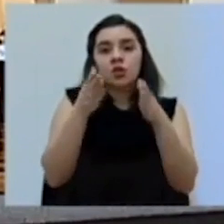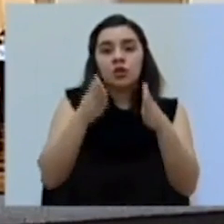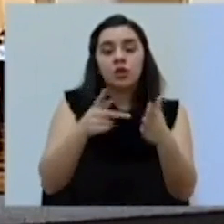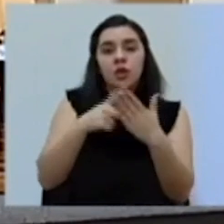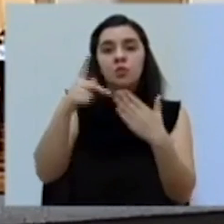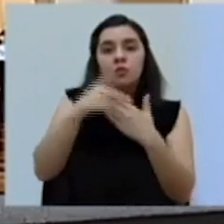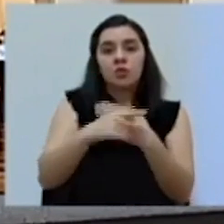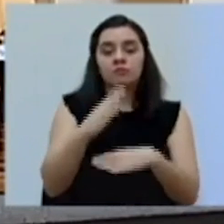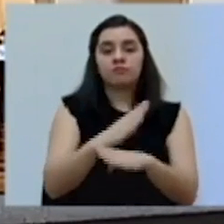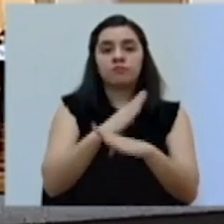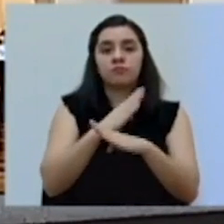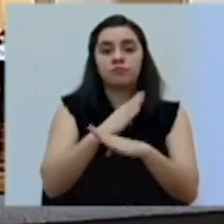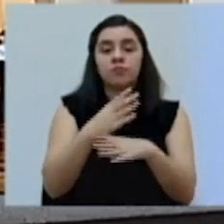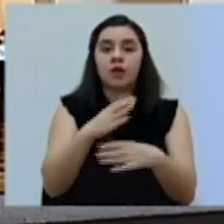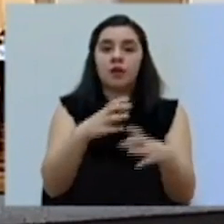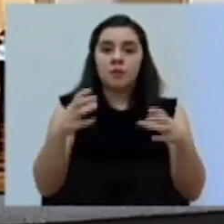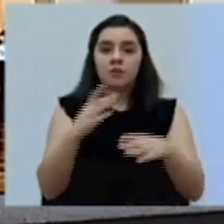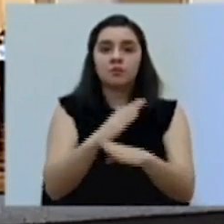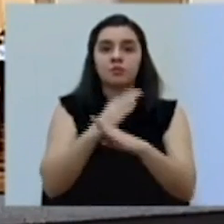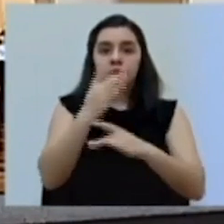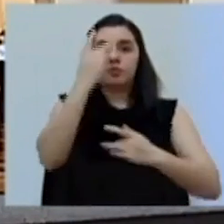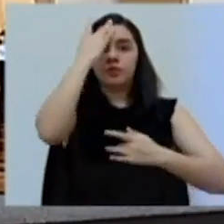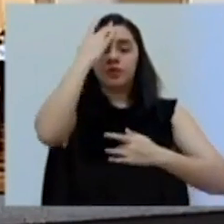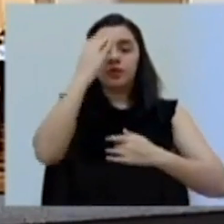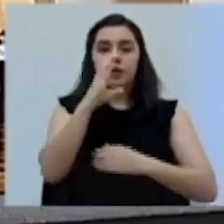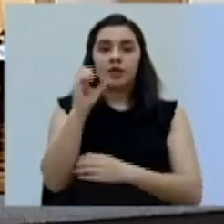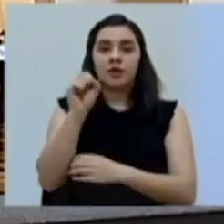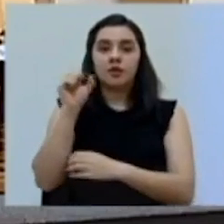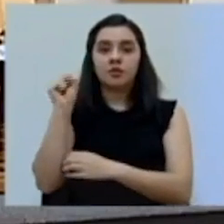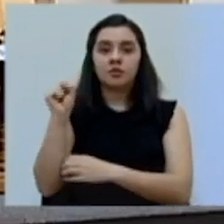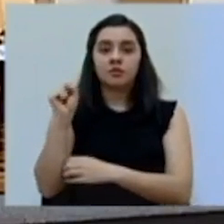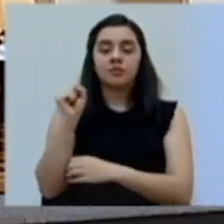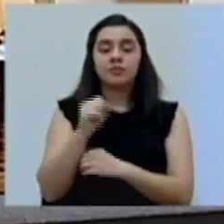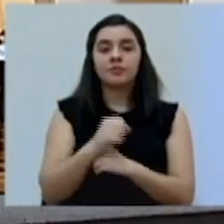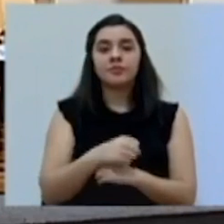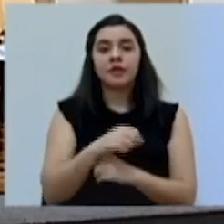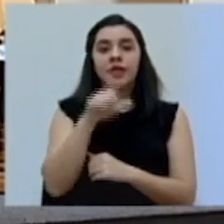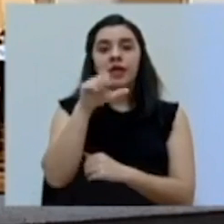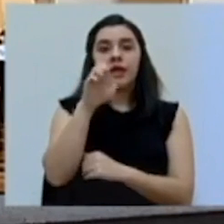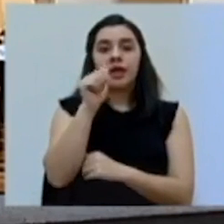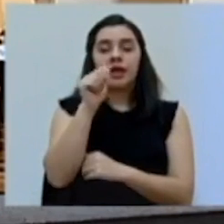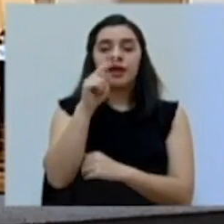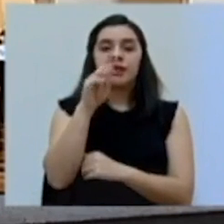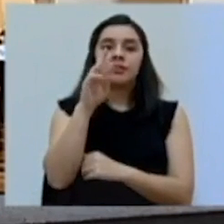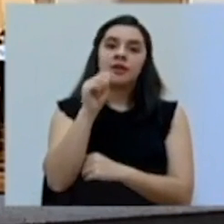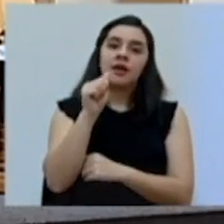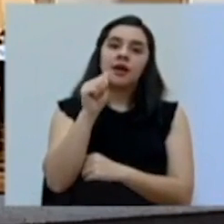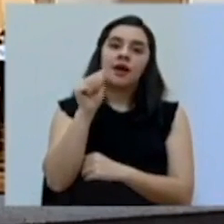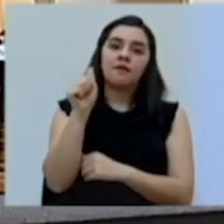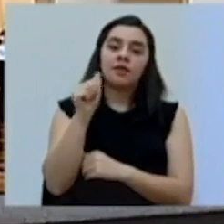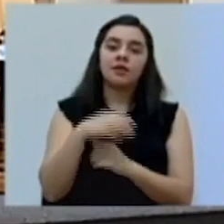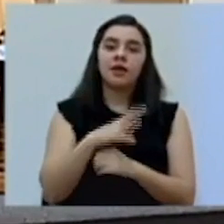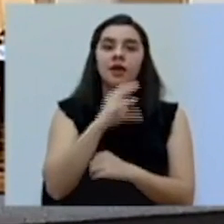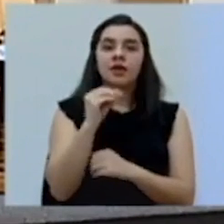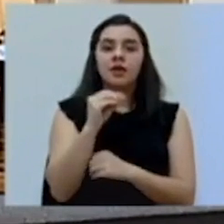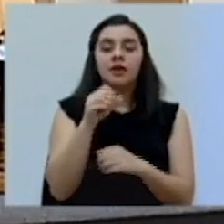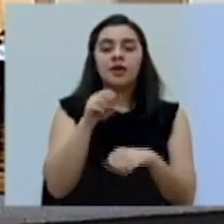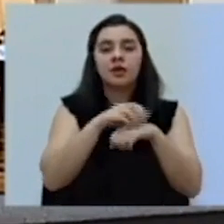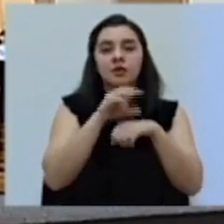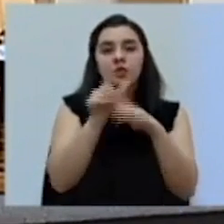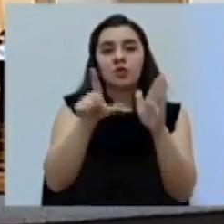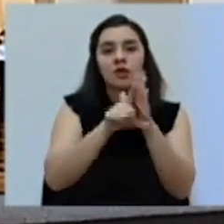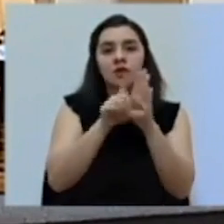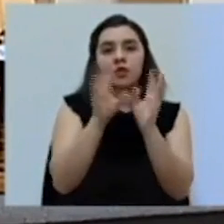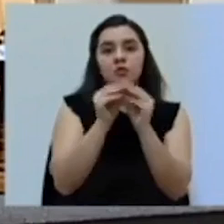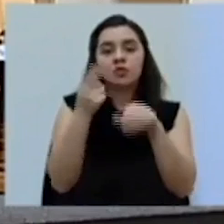del Programa Ampliado de Inmunizaciones de la Caja Costarecense de Seguro Social, la doctora Leandra Abarca y el asesor legal de la